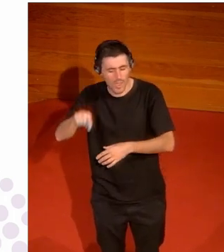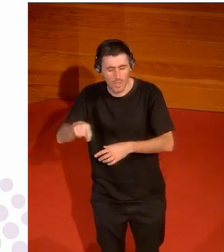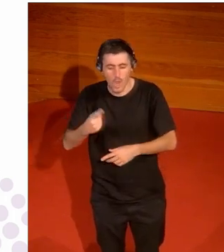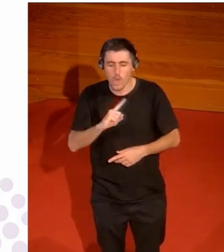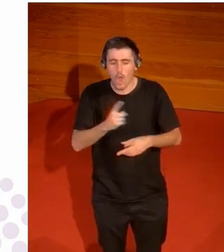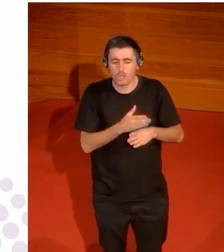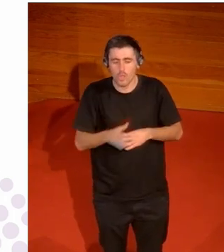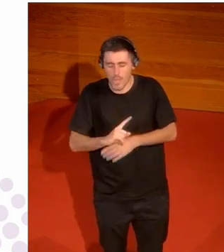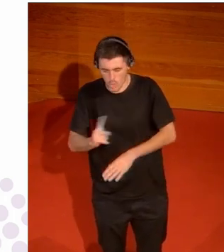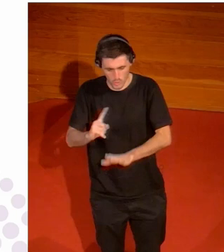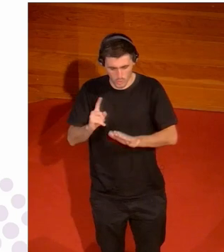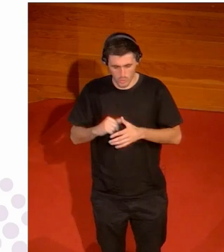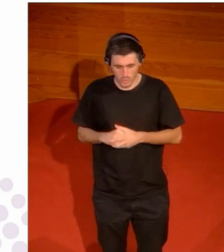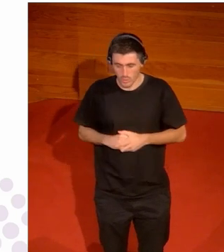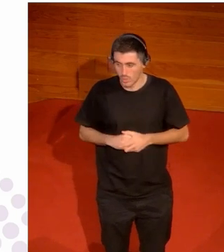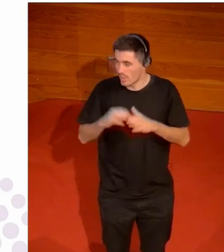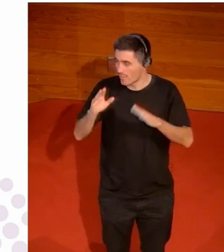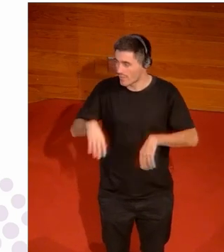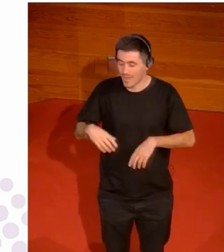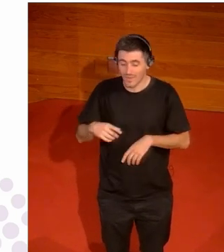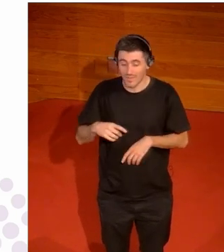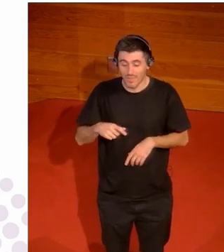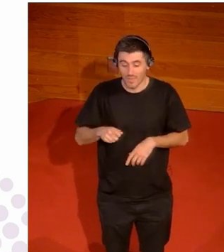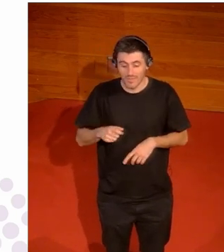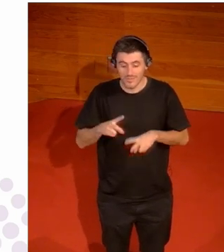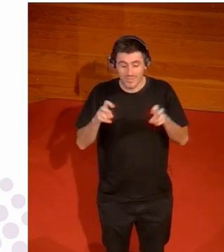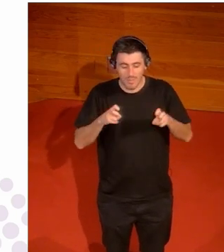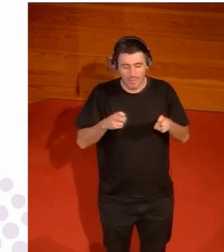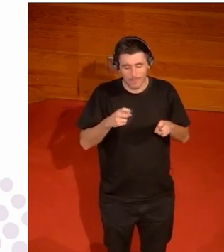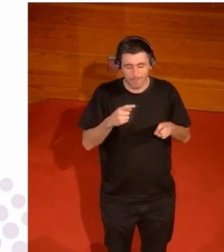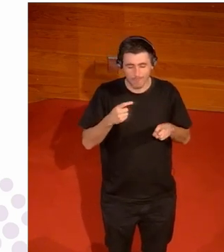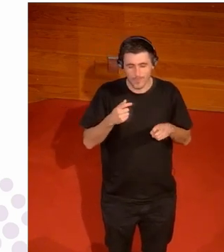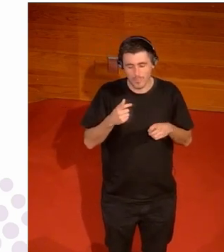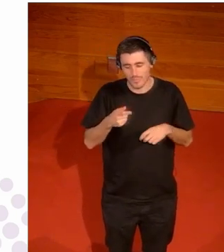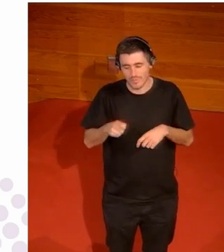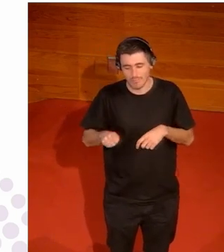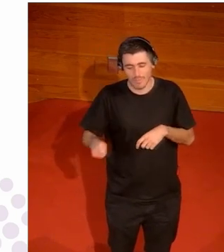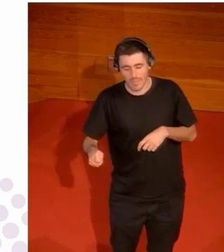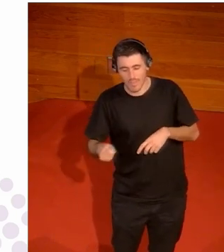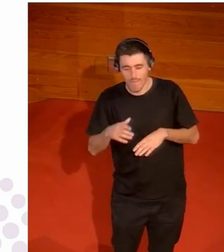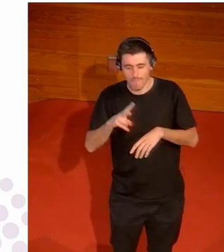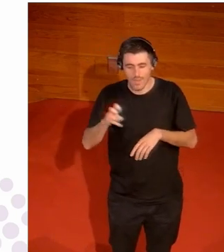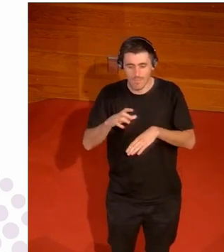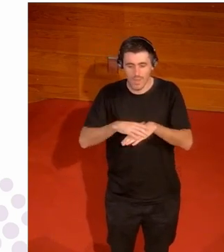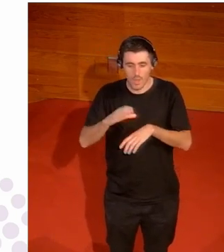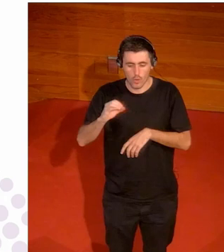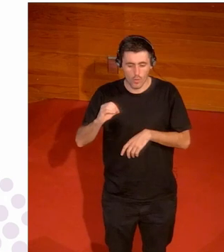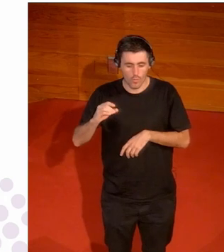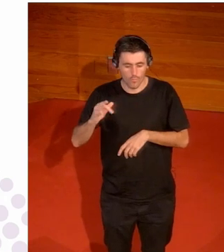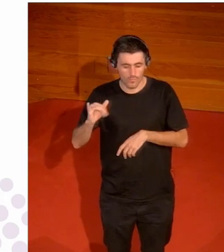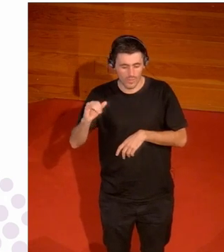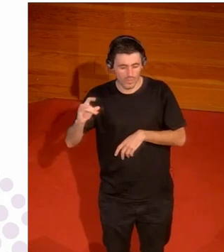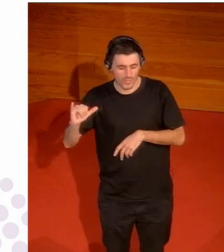picar a otras marcas Cofidis crea el equipo de ciclismo femenino y dice Movistar uy